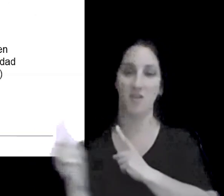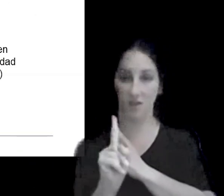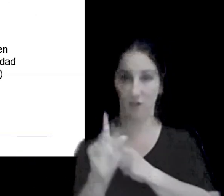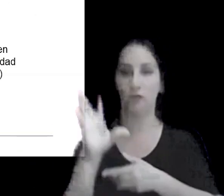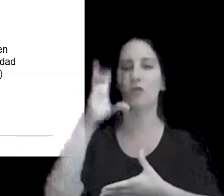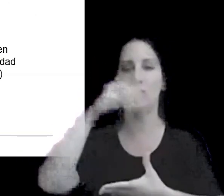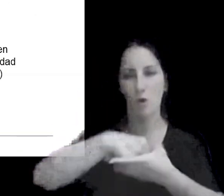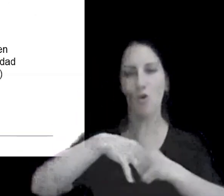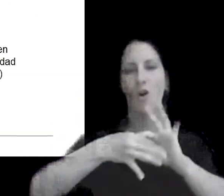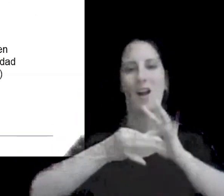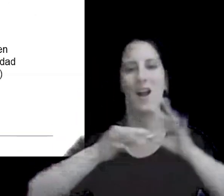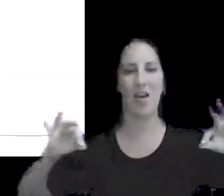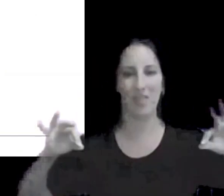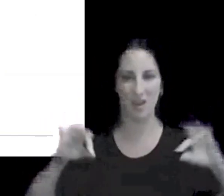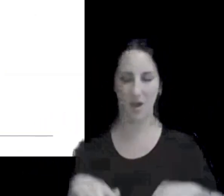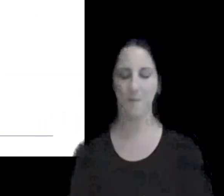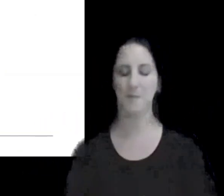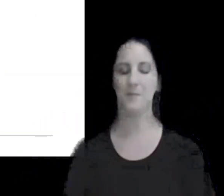de suministro